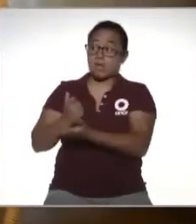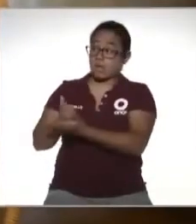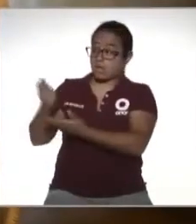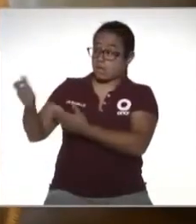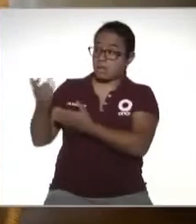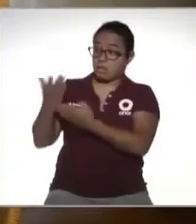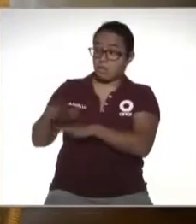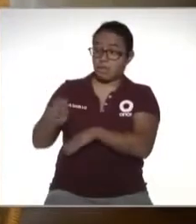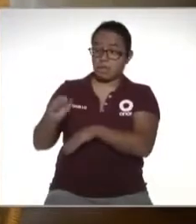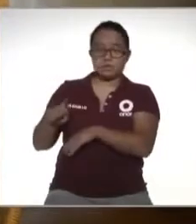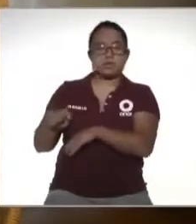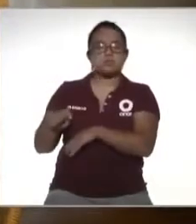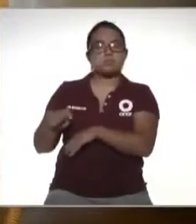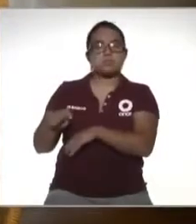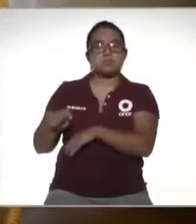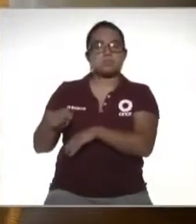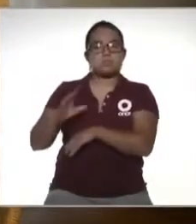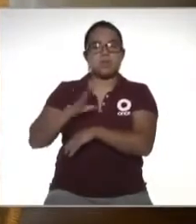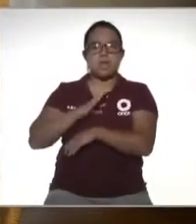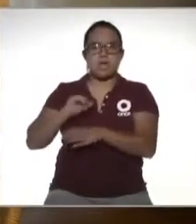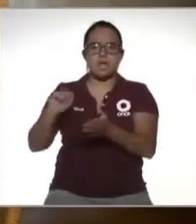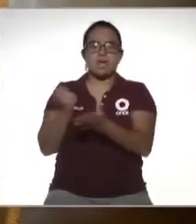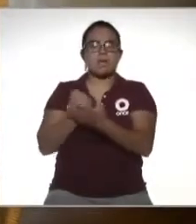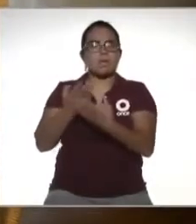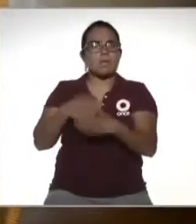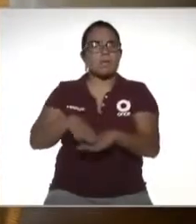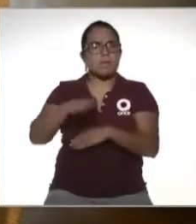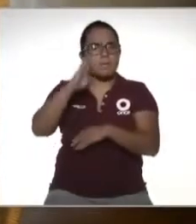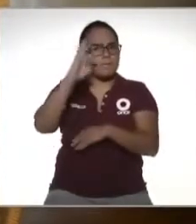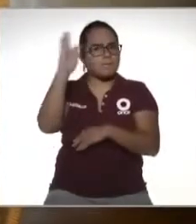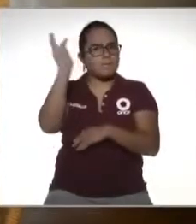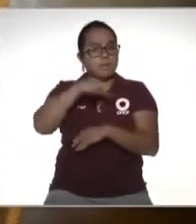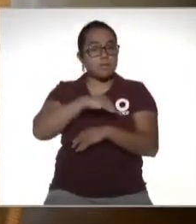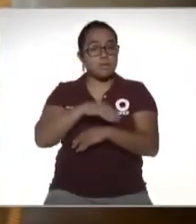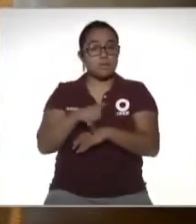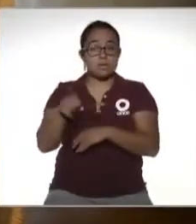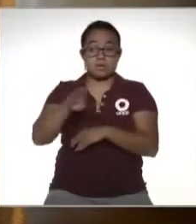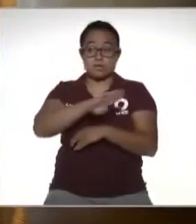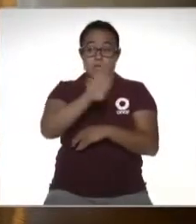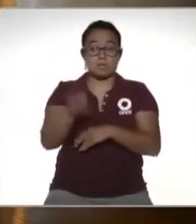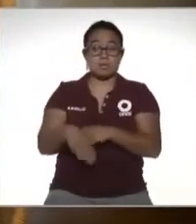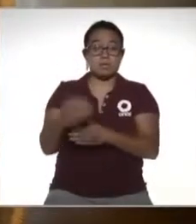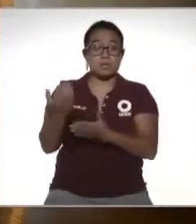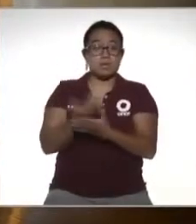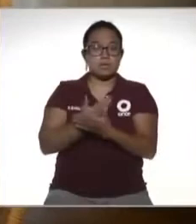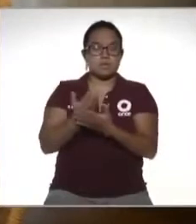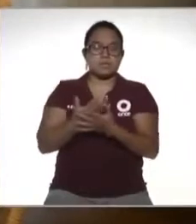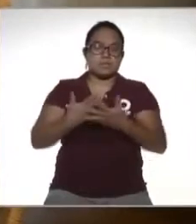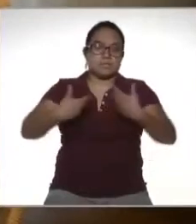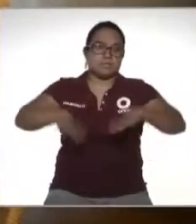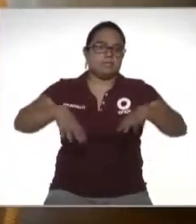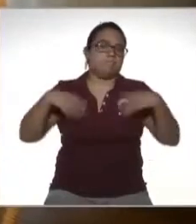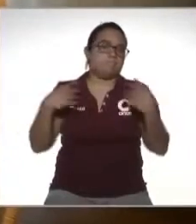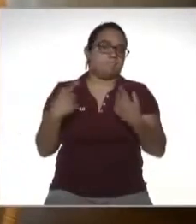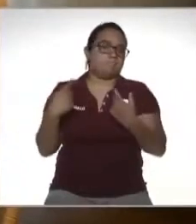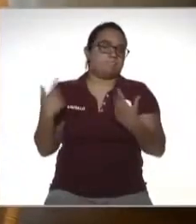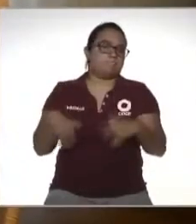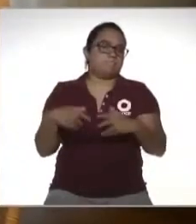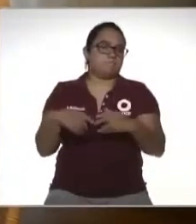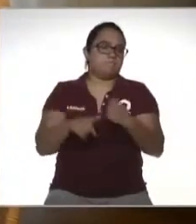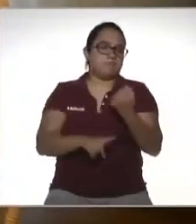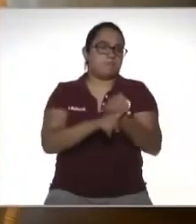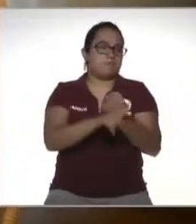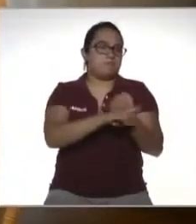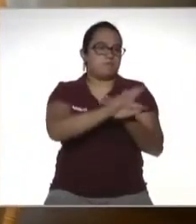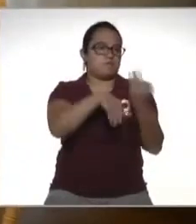pasaba al banco tenía sellos del banco falsos cuando fallece el contador no les cuento el problema que heredó a